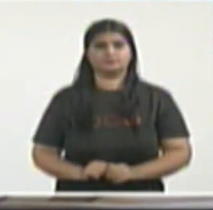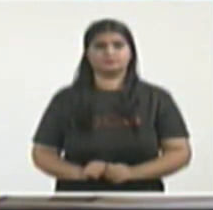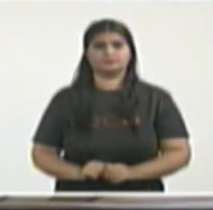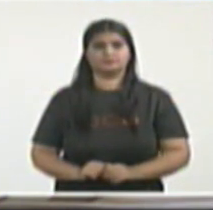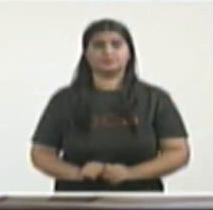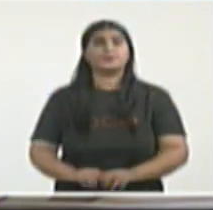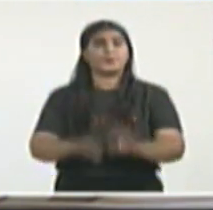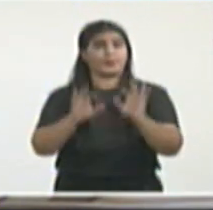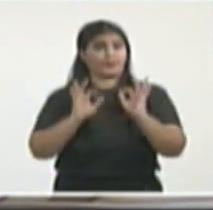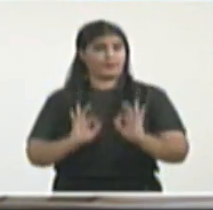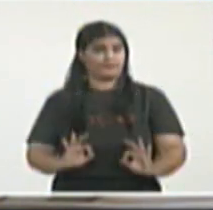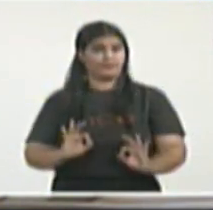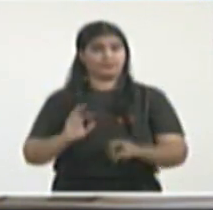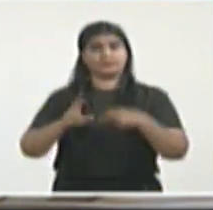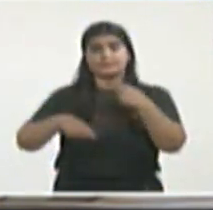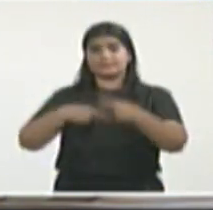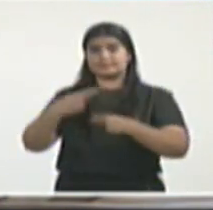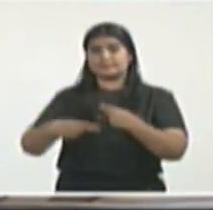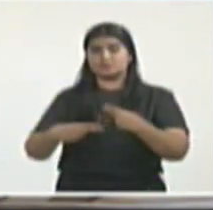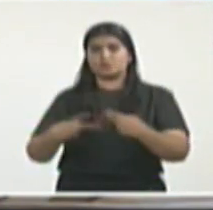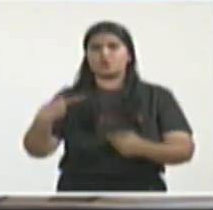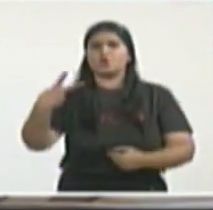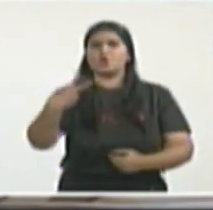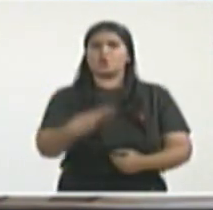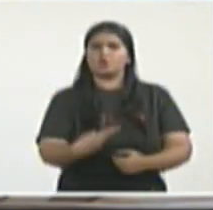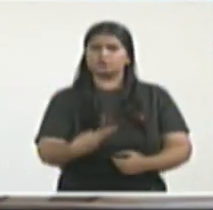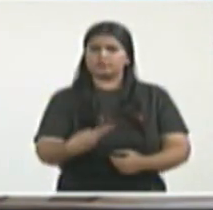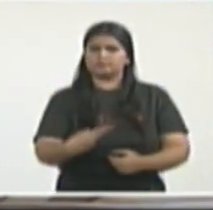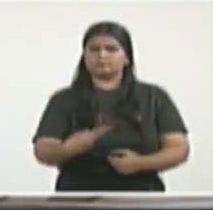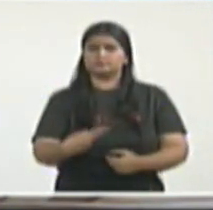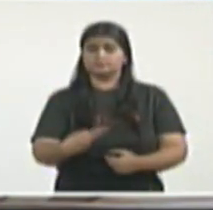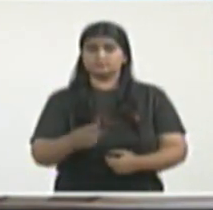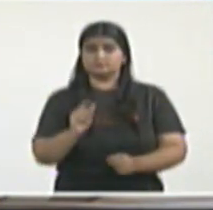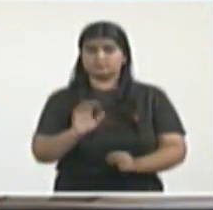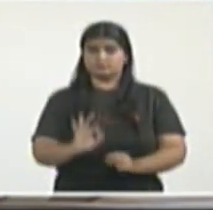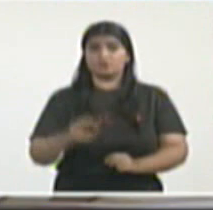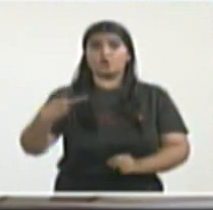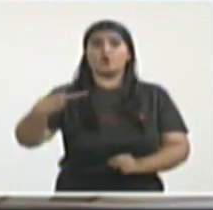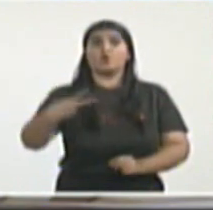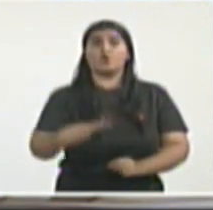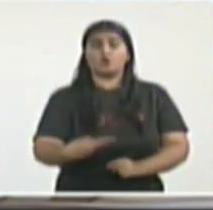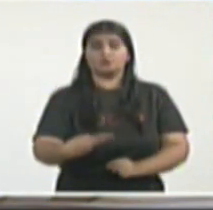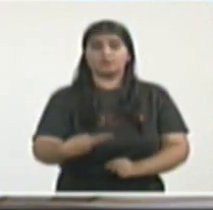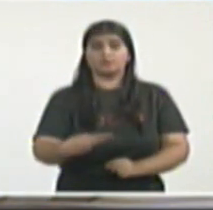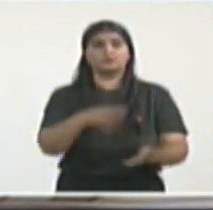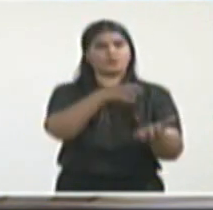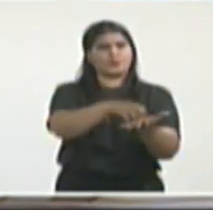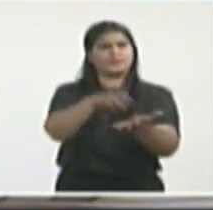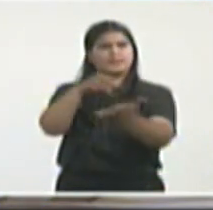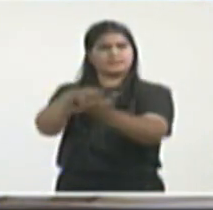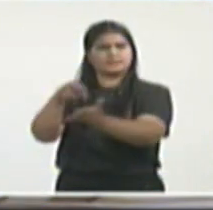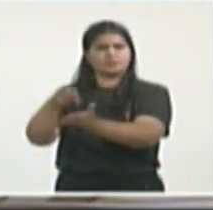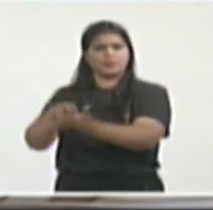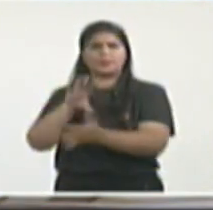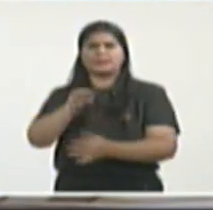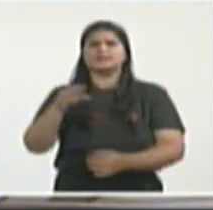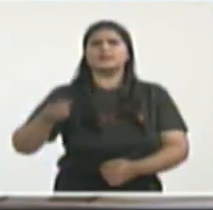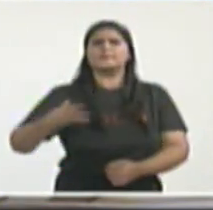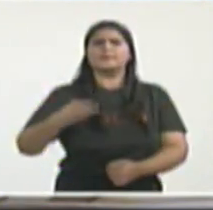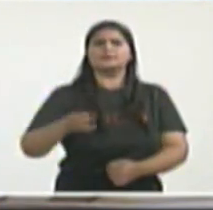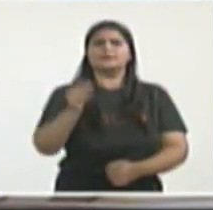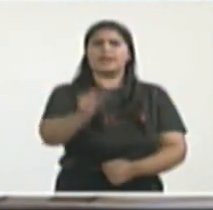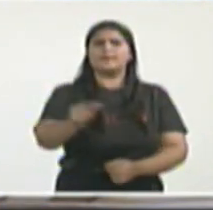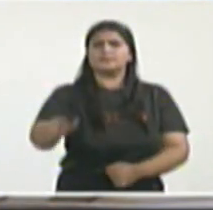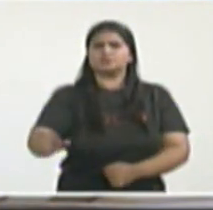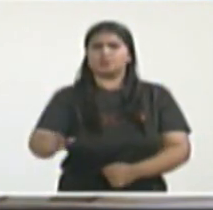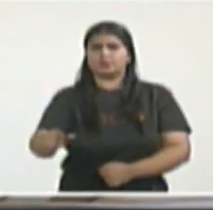localización física de las cuentas para tratar de engañar a la gente y hacer ver que más de la mitad de